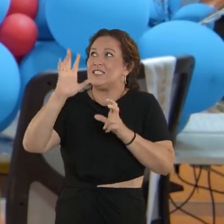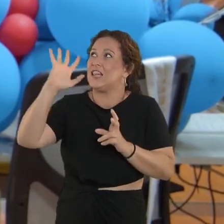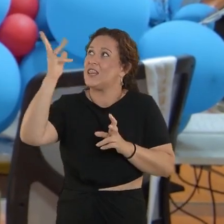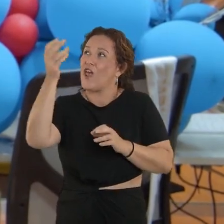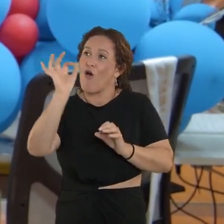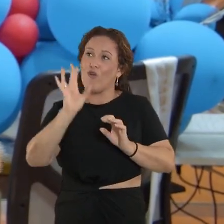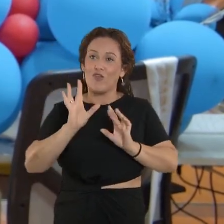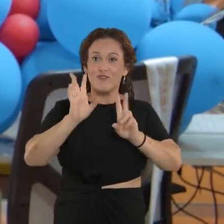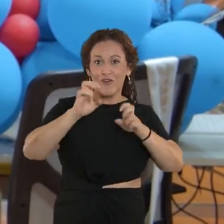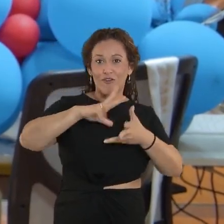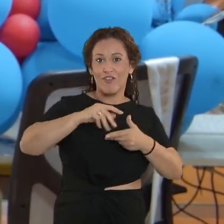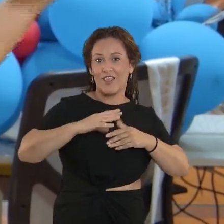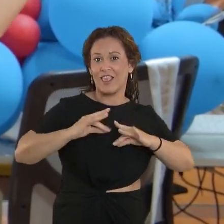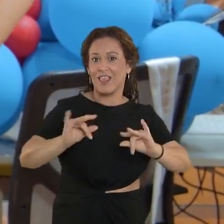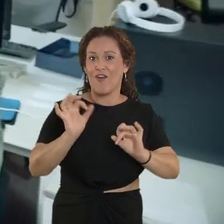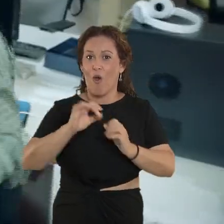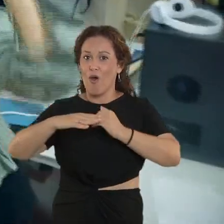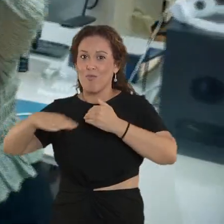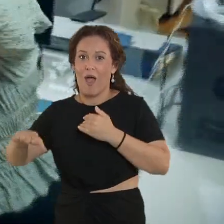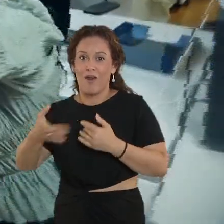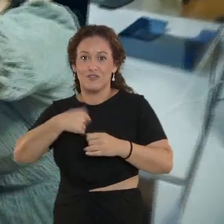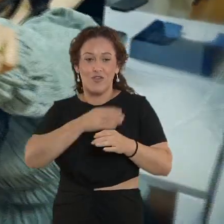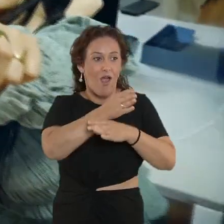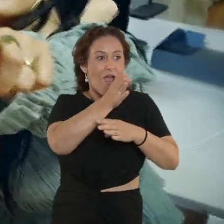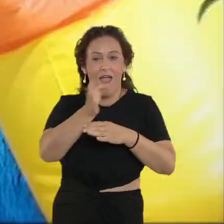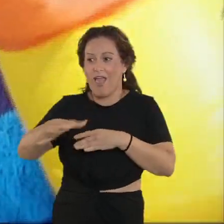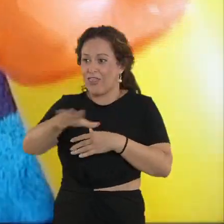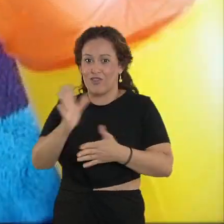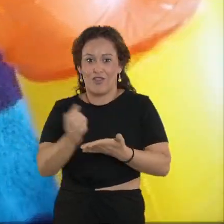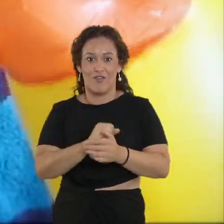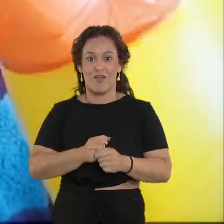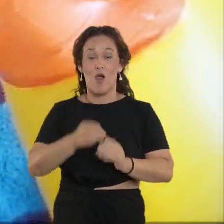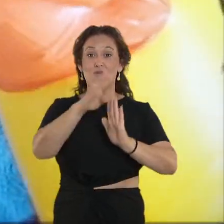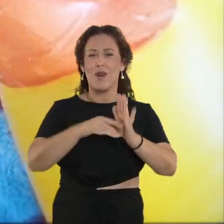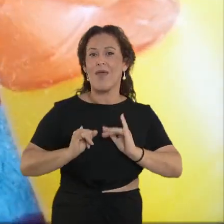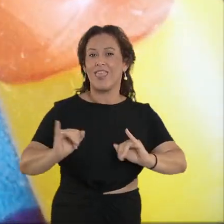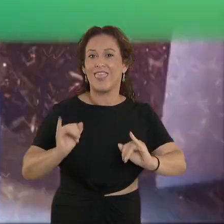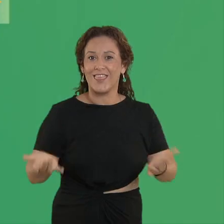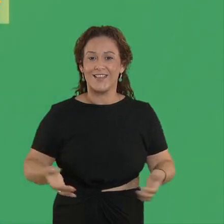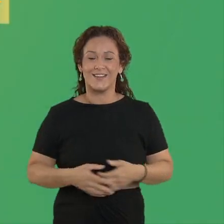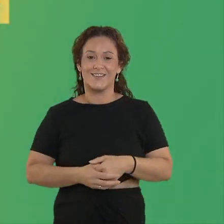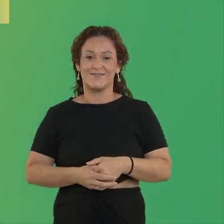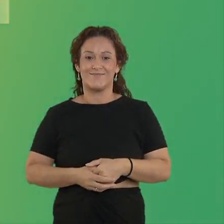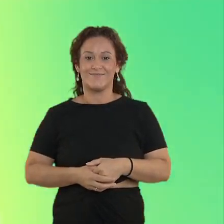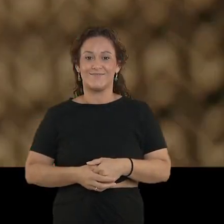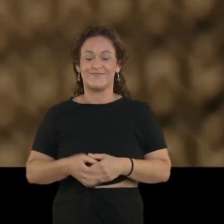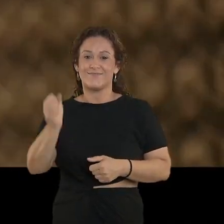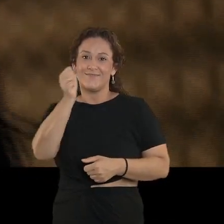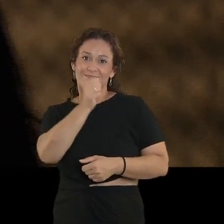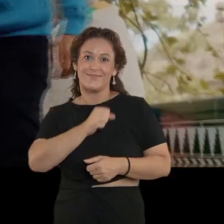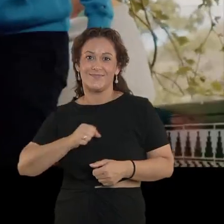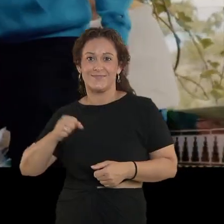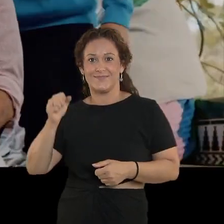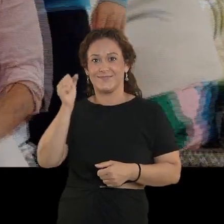el cielo, otro por tierra, otro por mar, estamos por todos lados, ¿no? ¡Disfrucen del programa! Que siempre